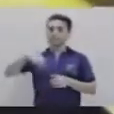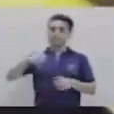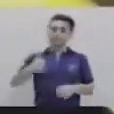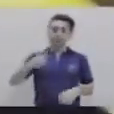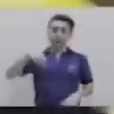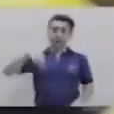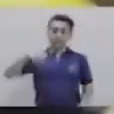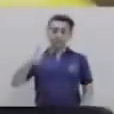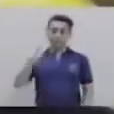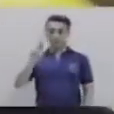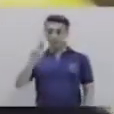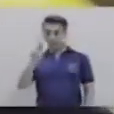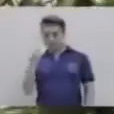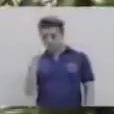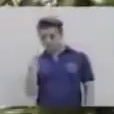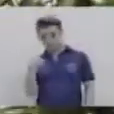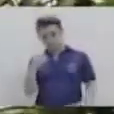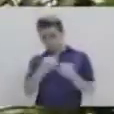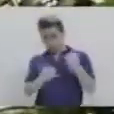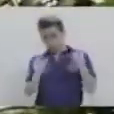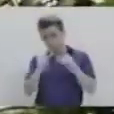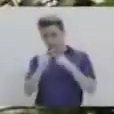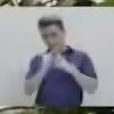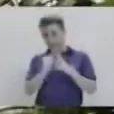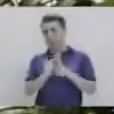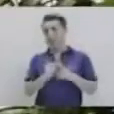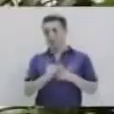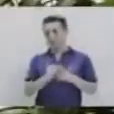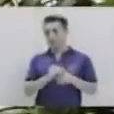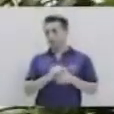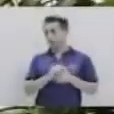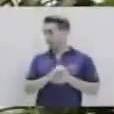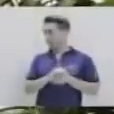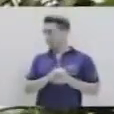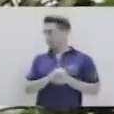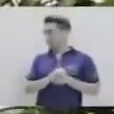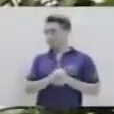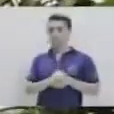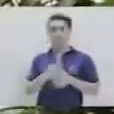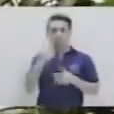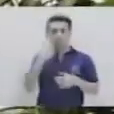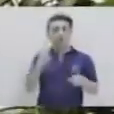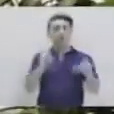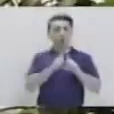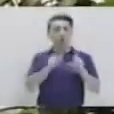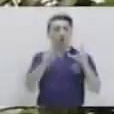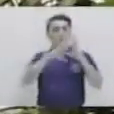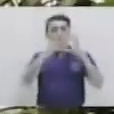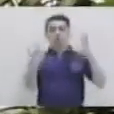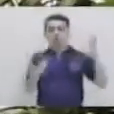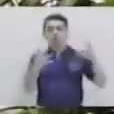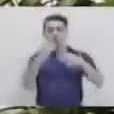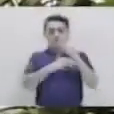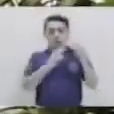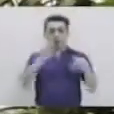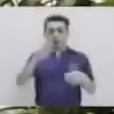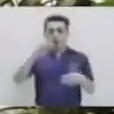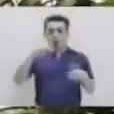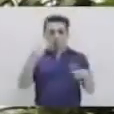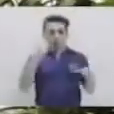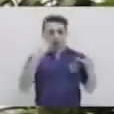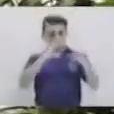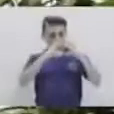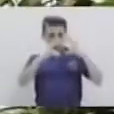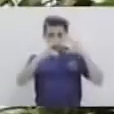papaya y con esta terminamos y simulamos tener la fruta aquí y la